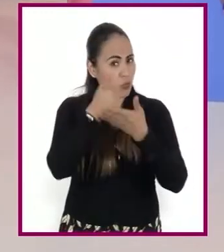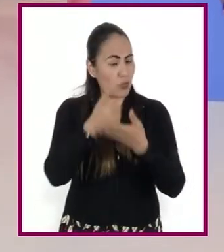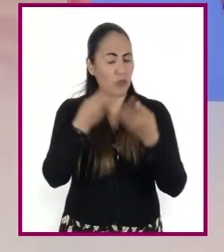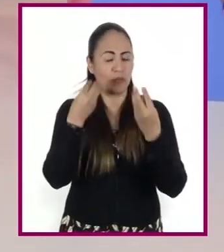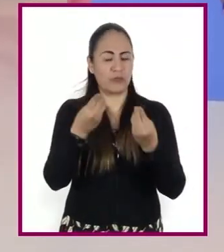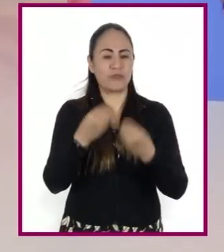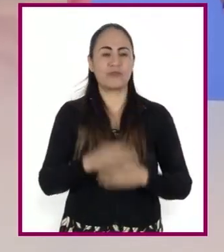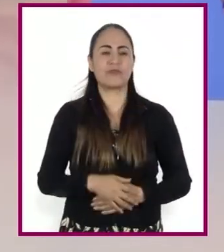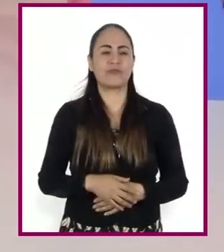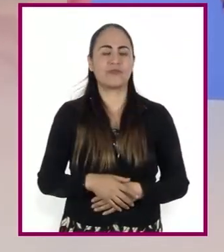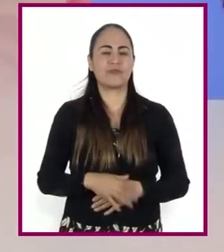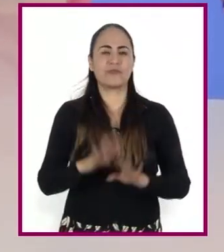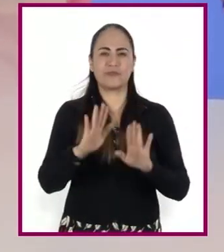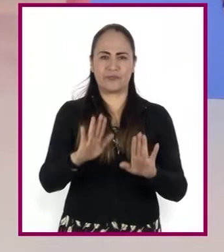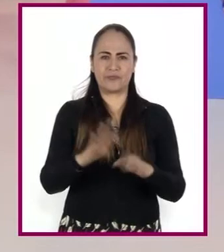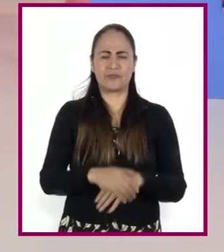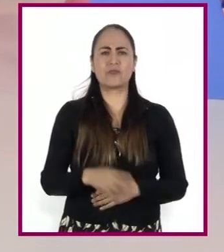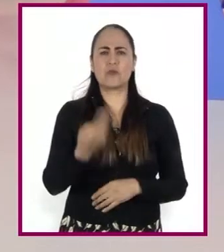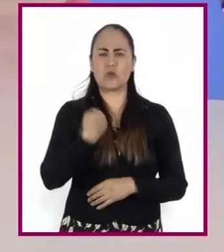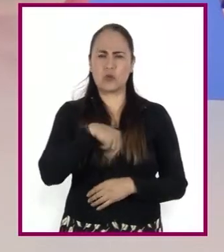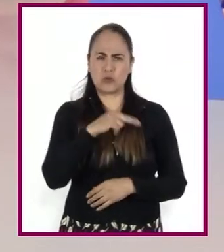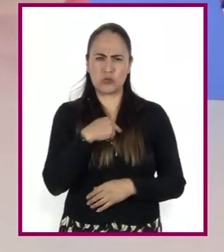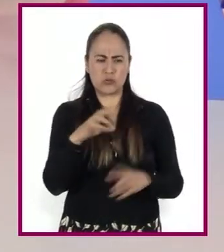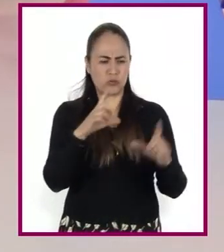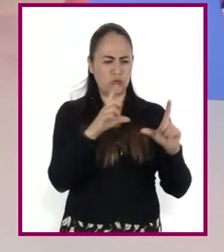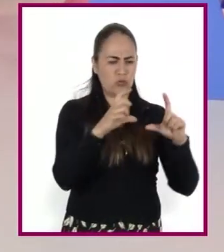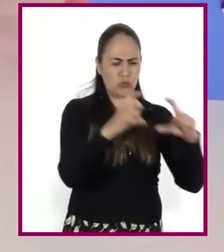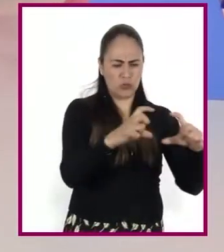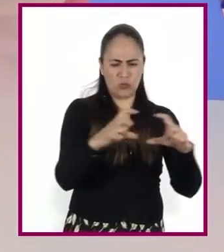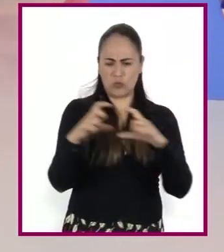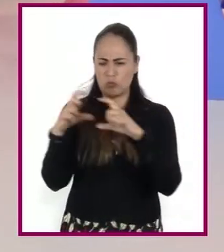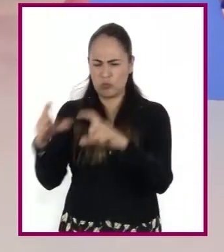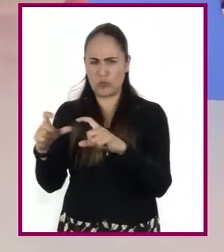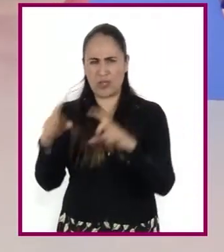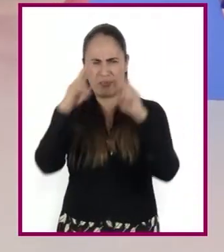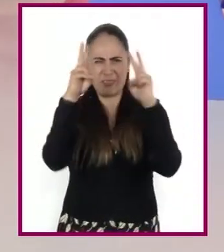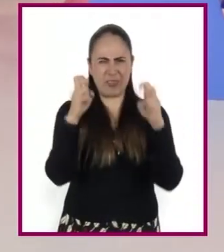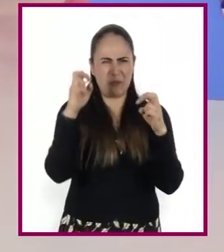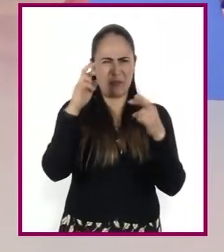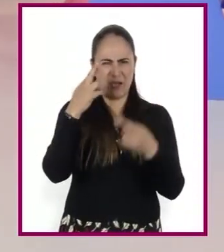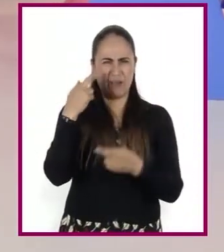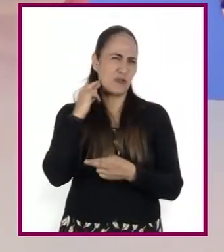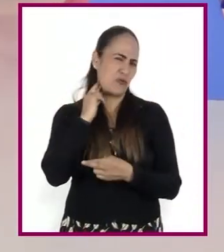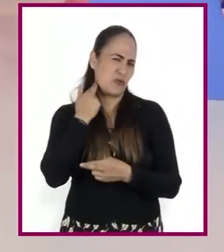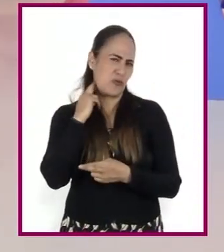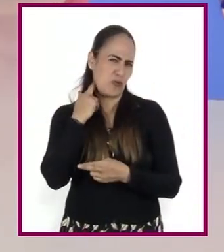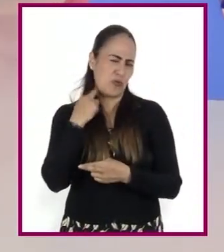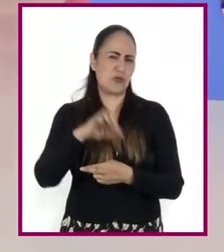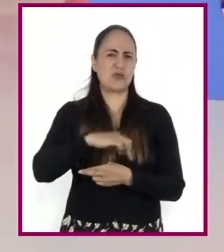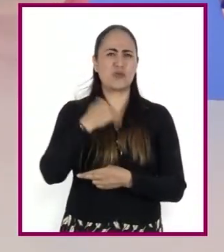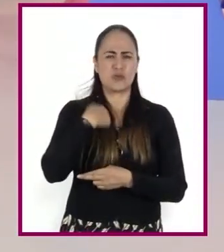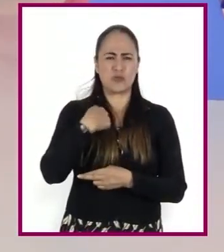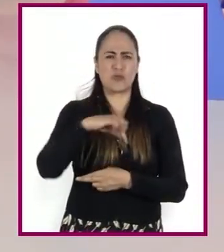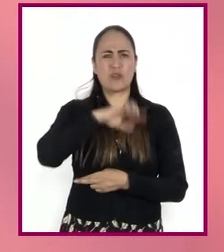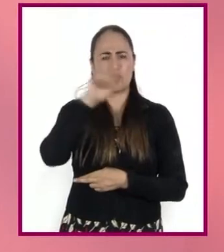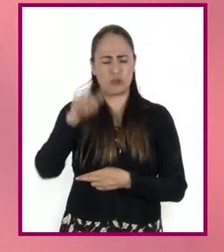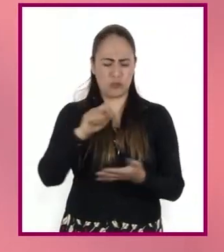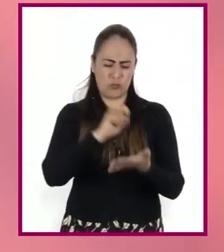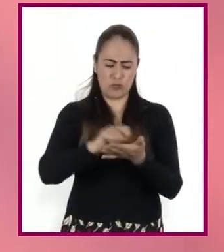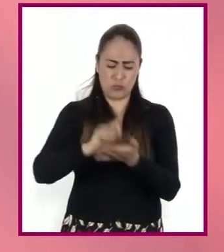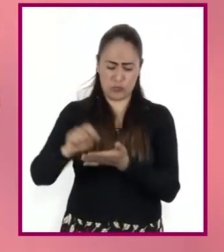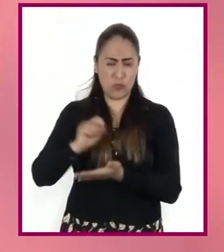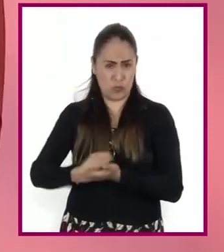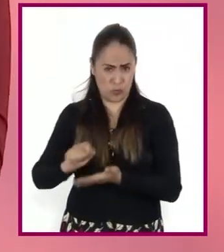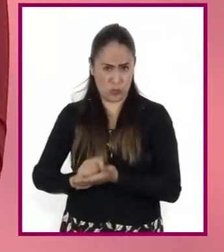bien, maestra, ¿podemos revisar dos textos que hablan sobre robots para poder hacer mi resumen? ¡Claro!